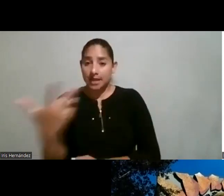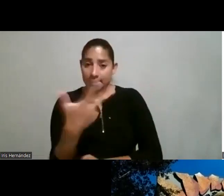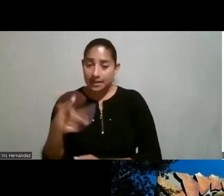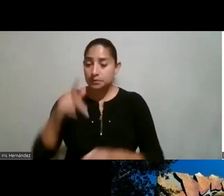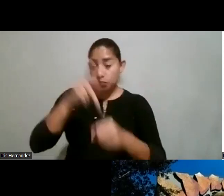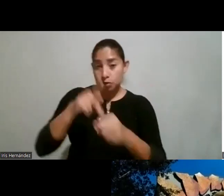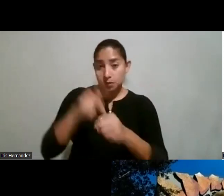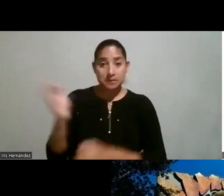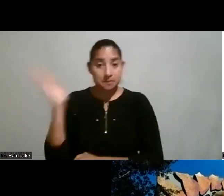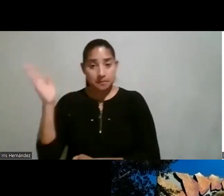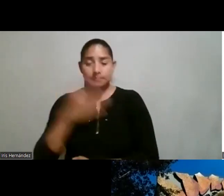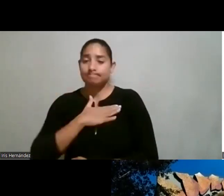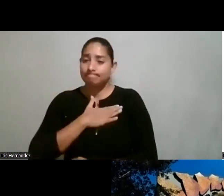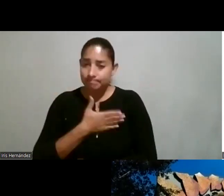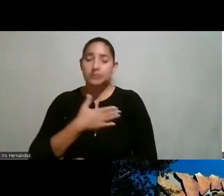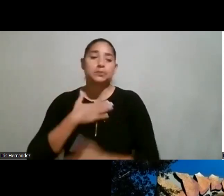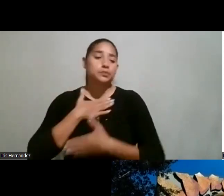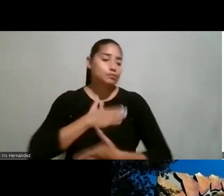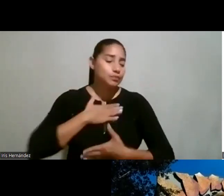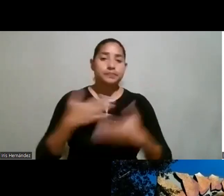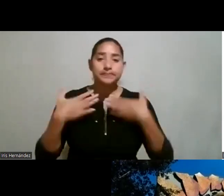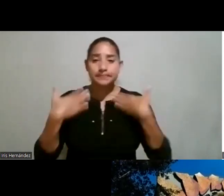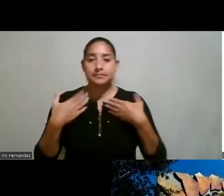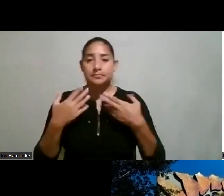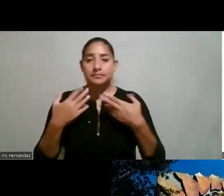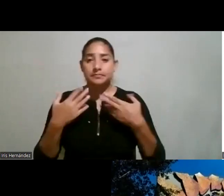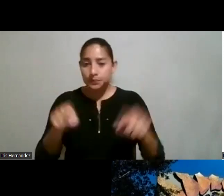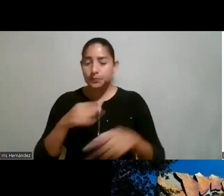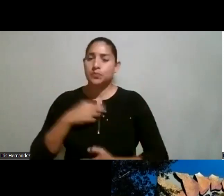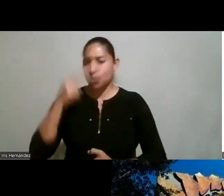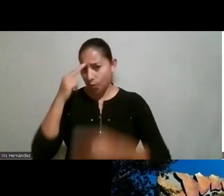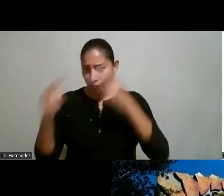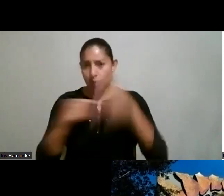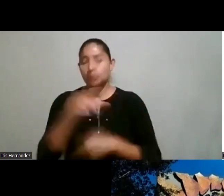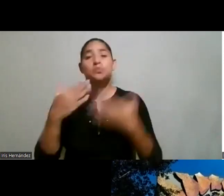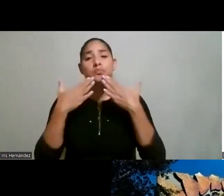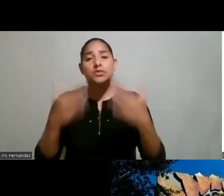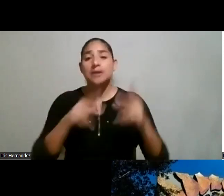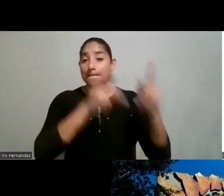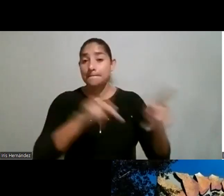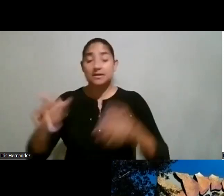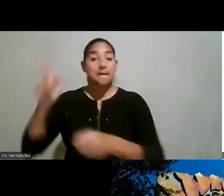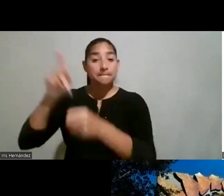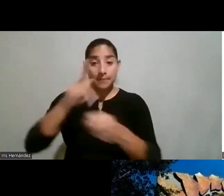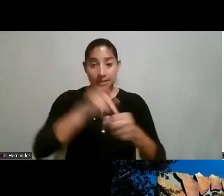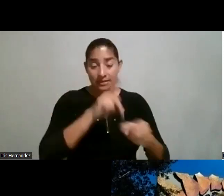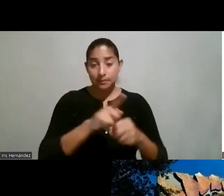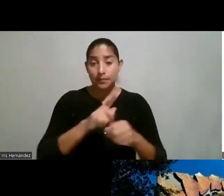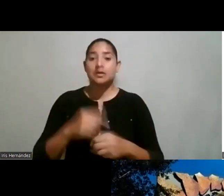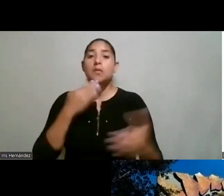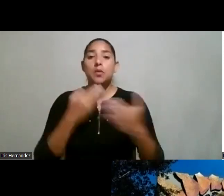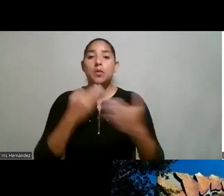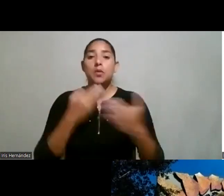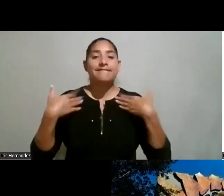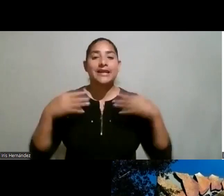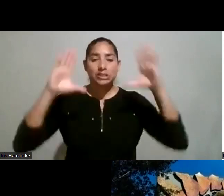participación de verdad muy contentos y muy honrados con la presencia de ustedes muchas gracias a las personas participantes que pasen una